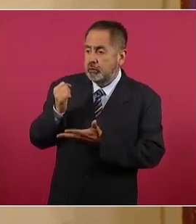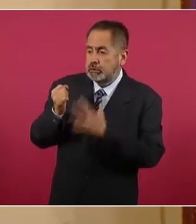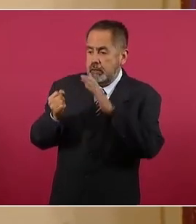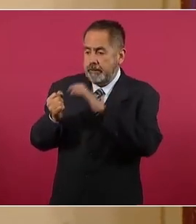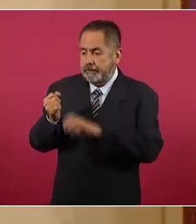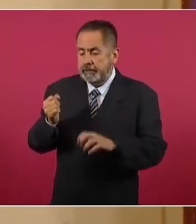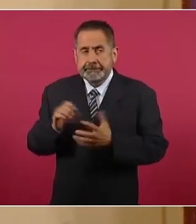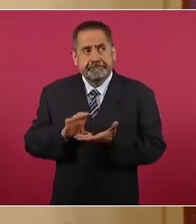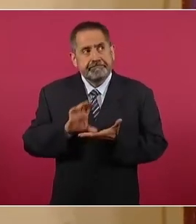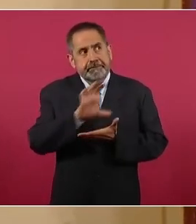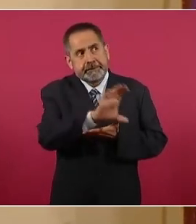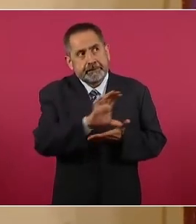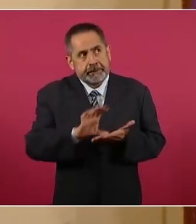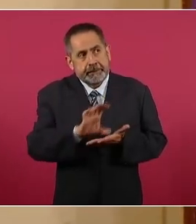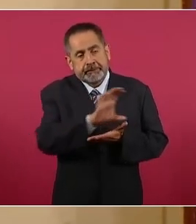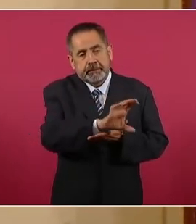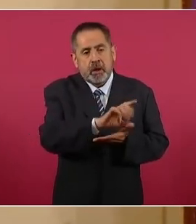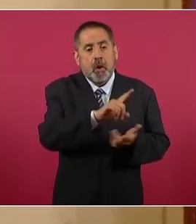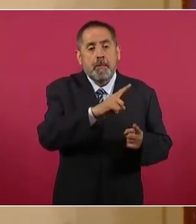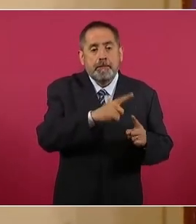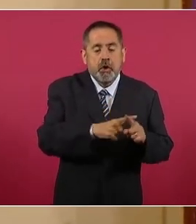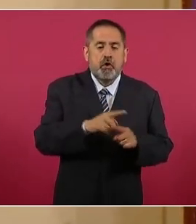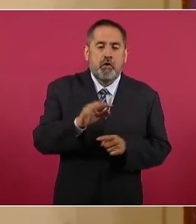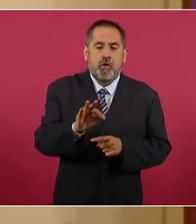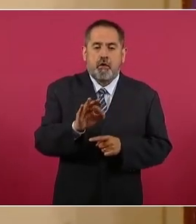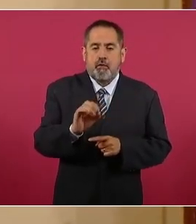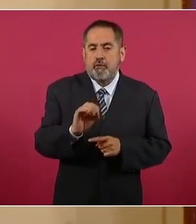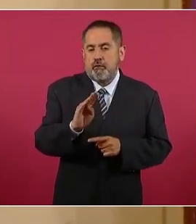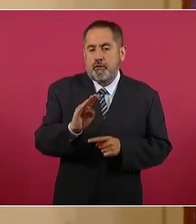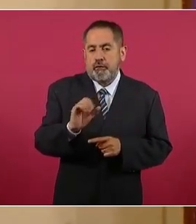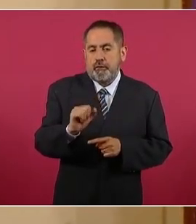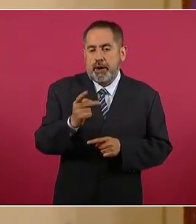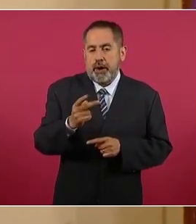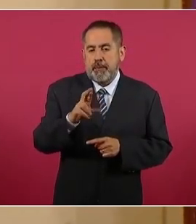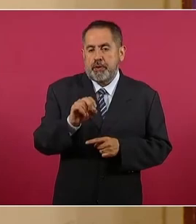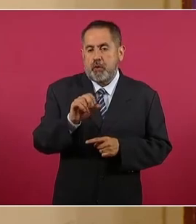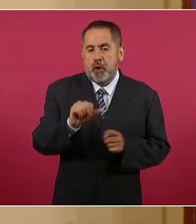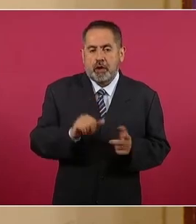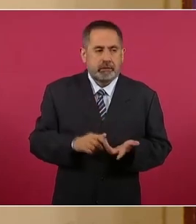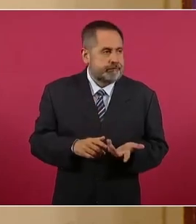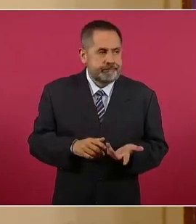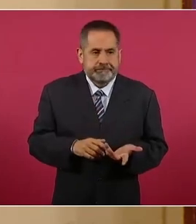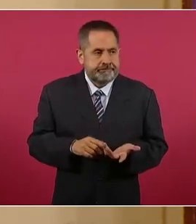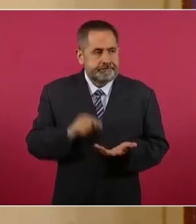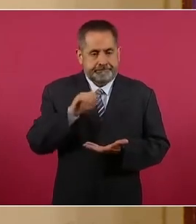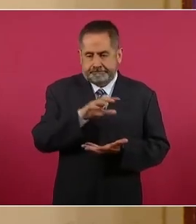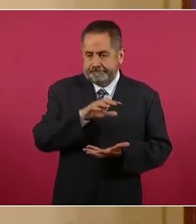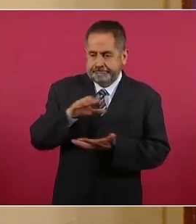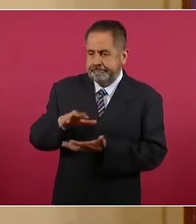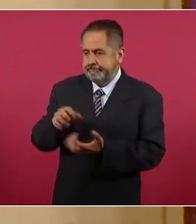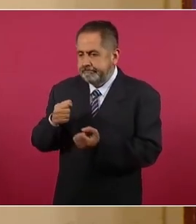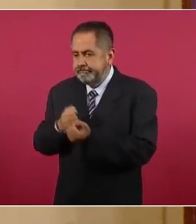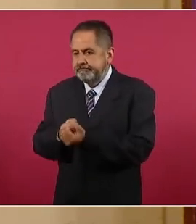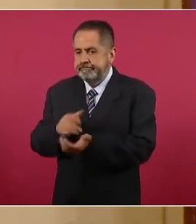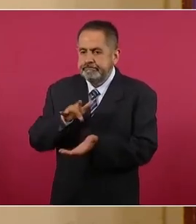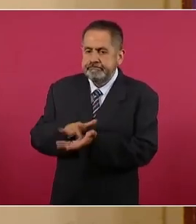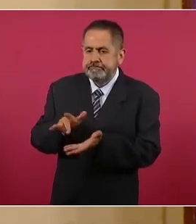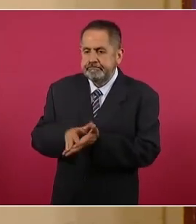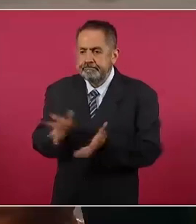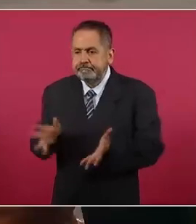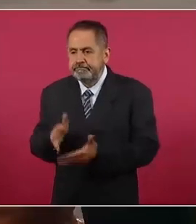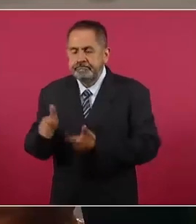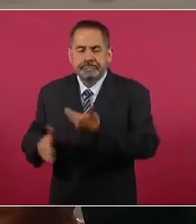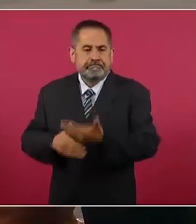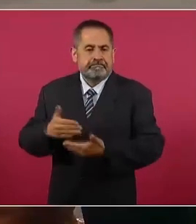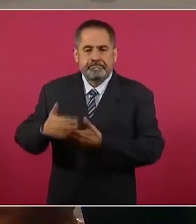nacional, cuando esos recursos públicos debieron utilizarse para impulsar actividades